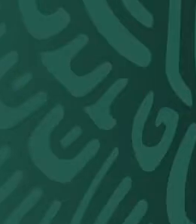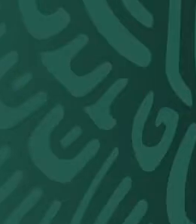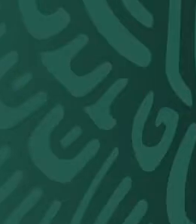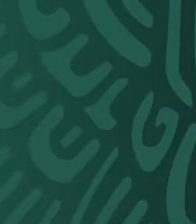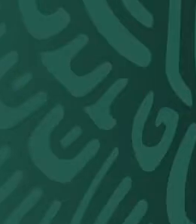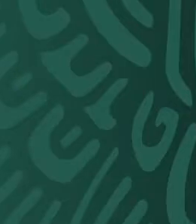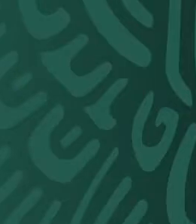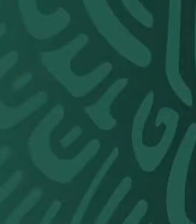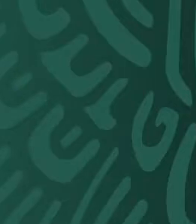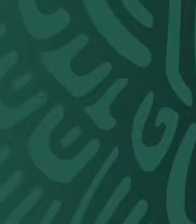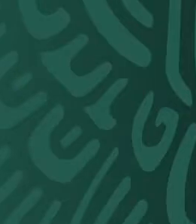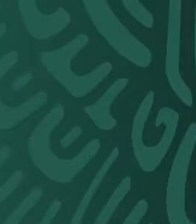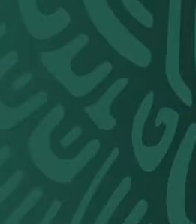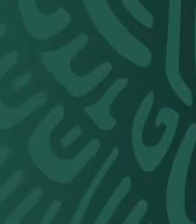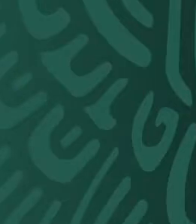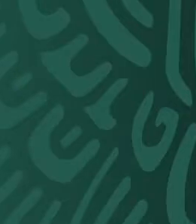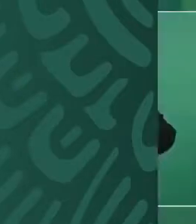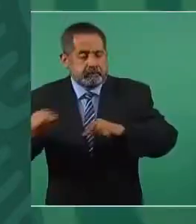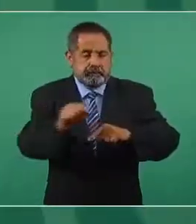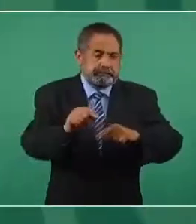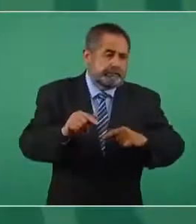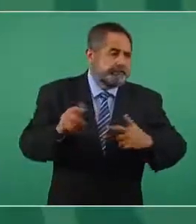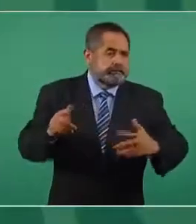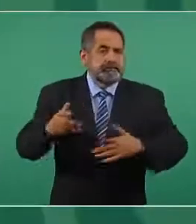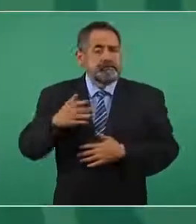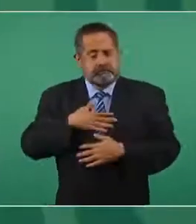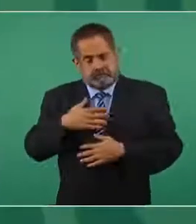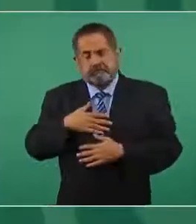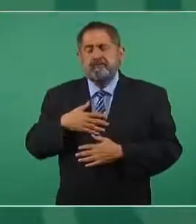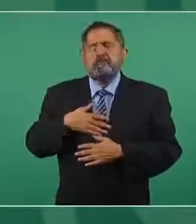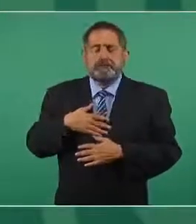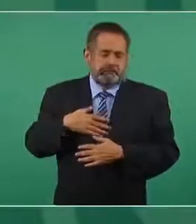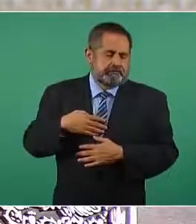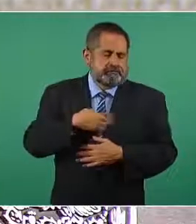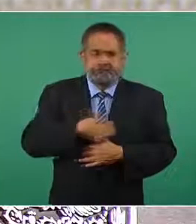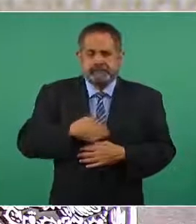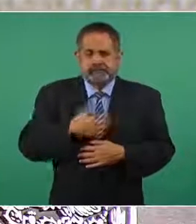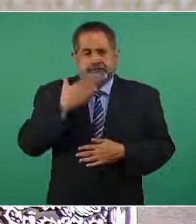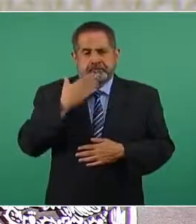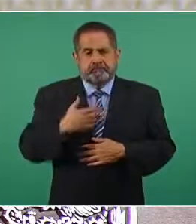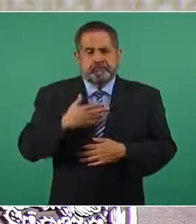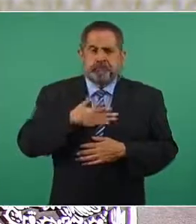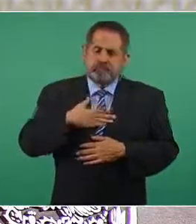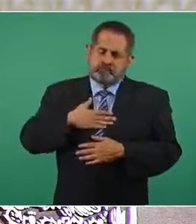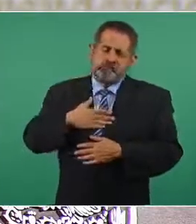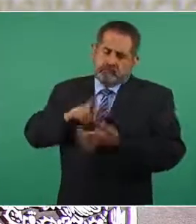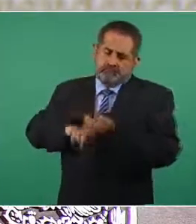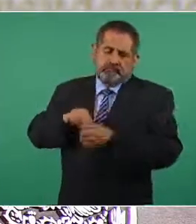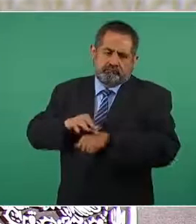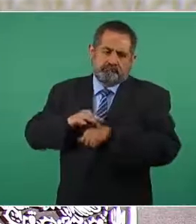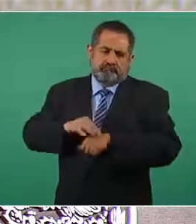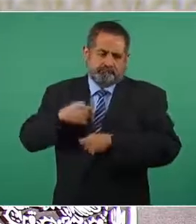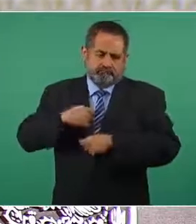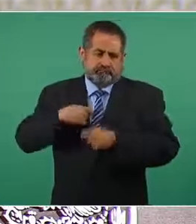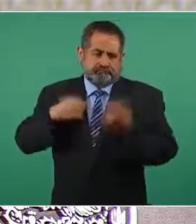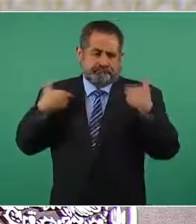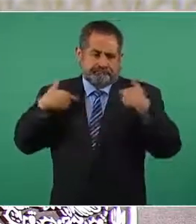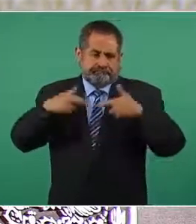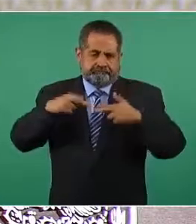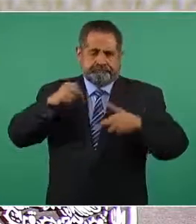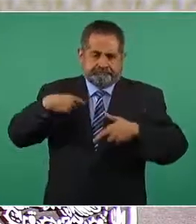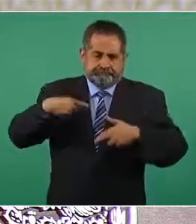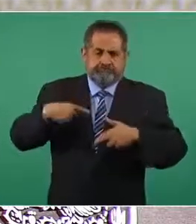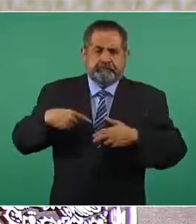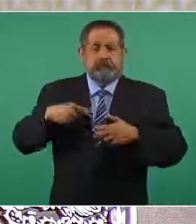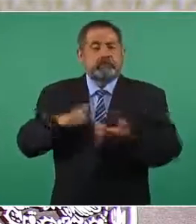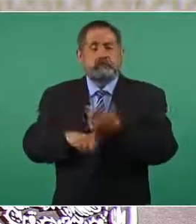este ciclo escolar. Yo agradezco mucho y me da mucho gusto, porque quizás hablo como maestra, me da mucho gusto cuando veo a